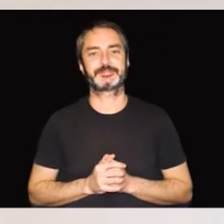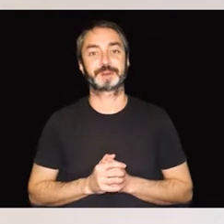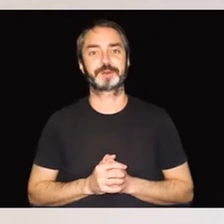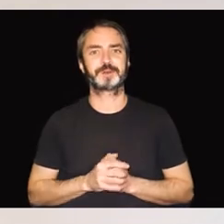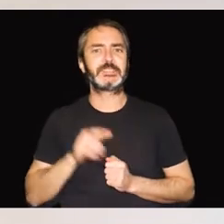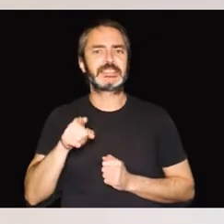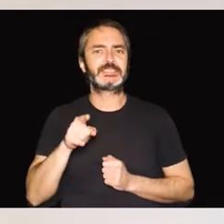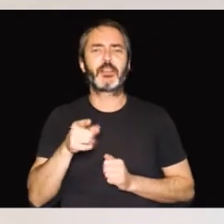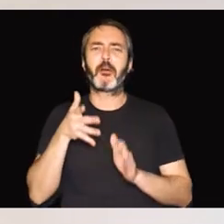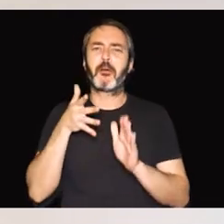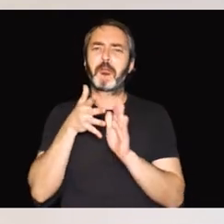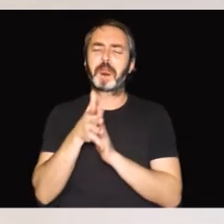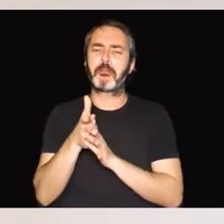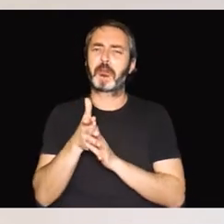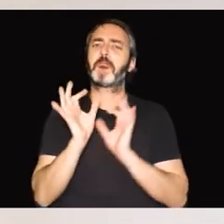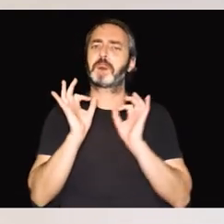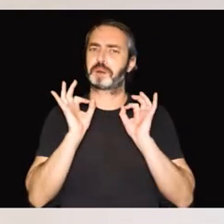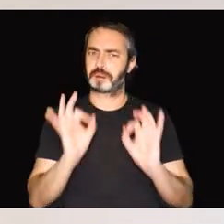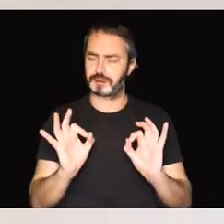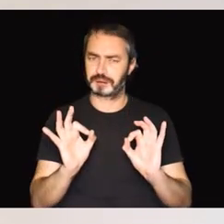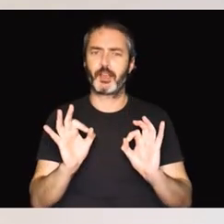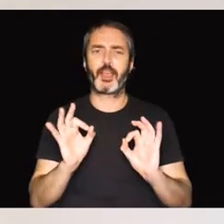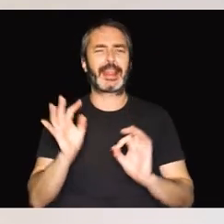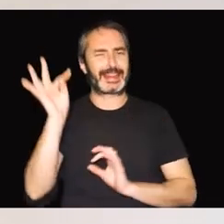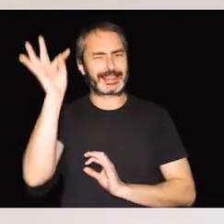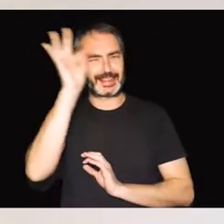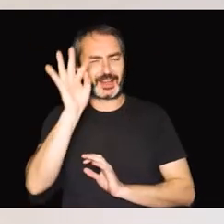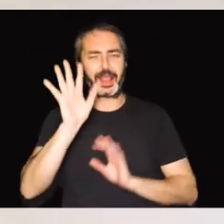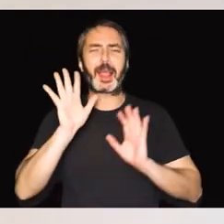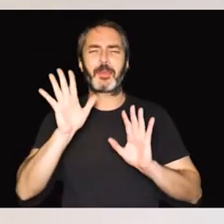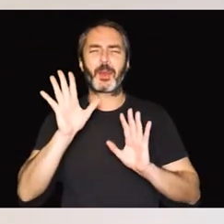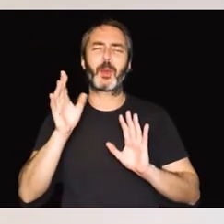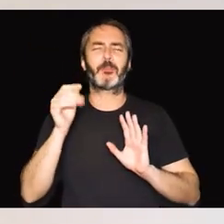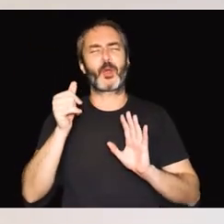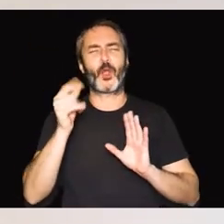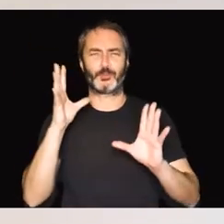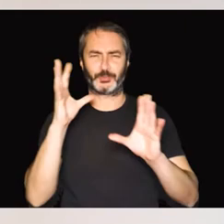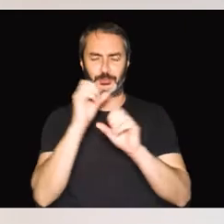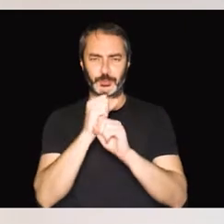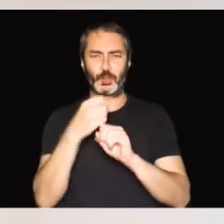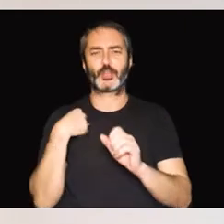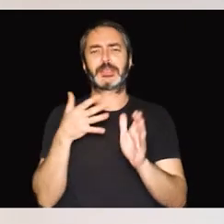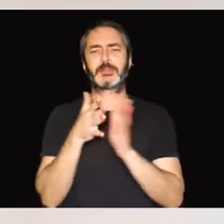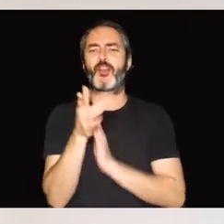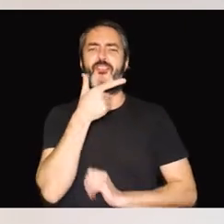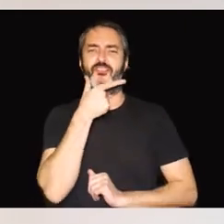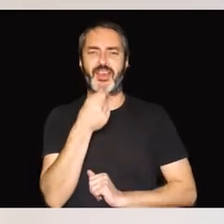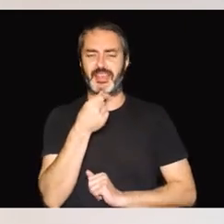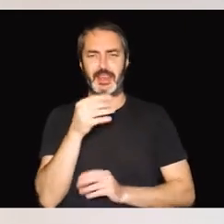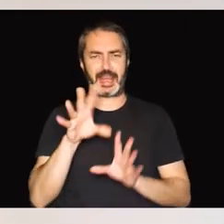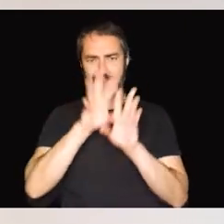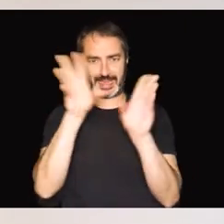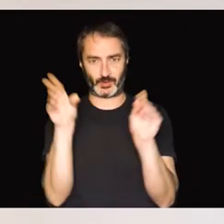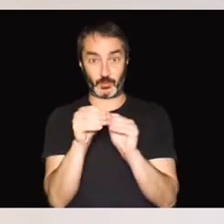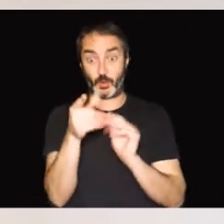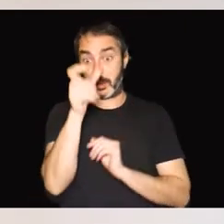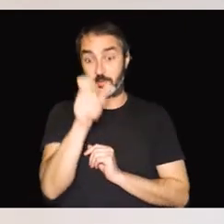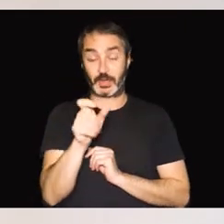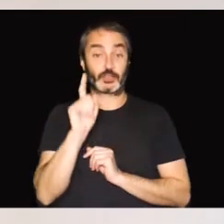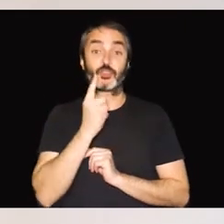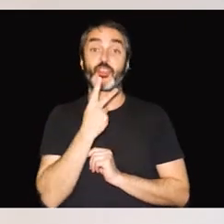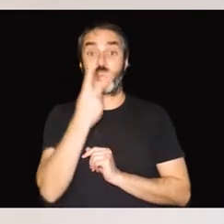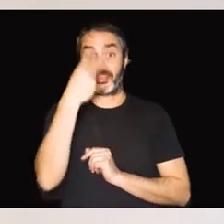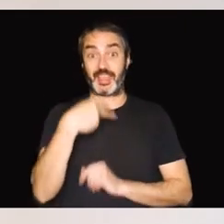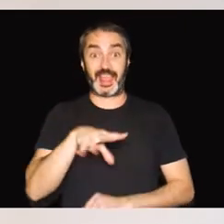Esta definición es muy correcta, pero también un poco abstracta. De manera coloquial, nos bastará con quedarnos con la idea de que una persona con